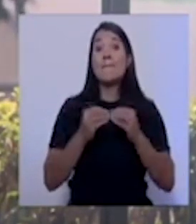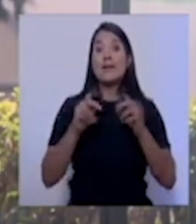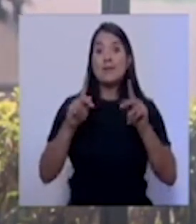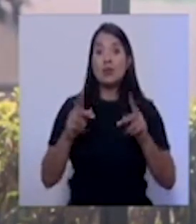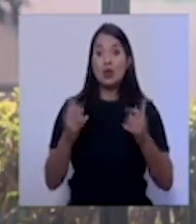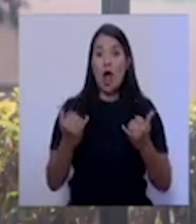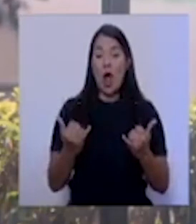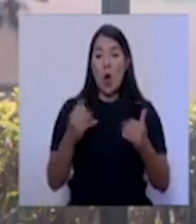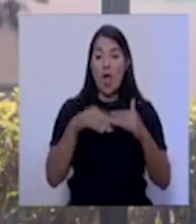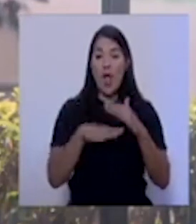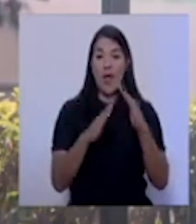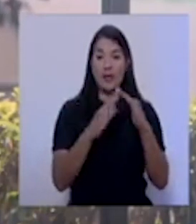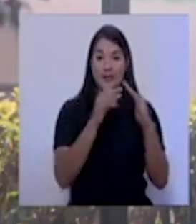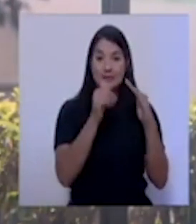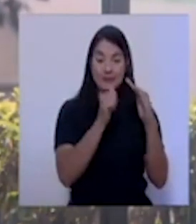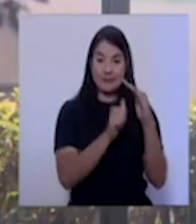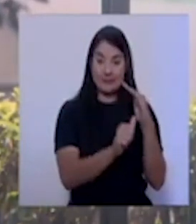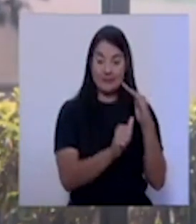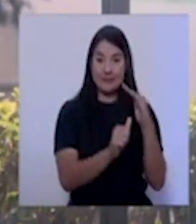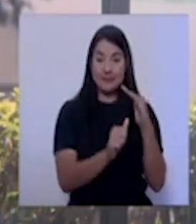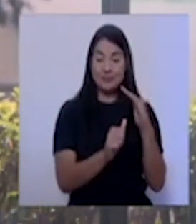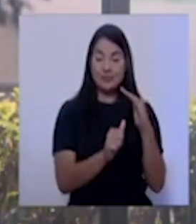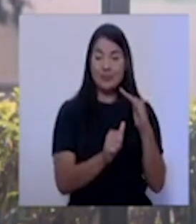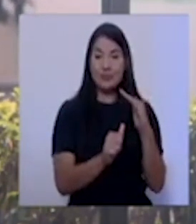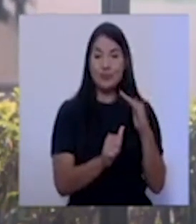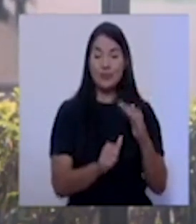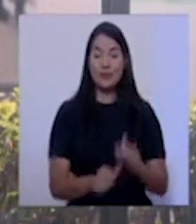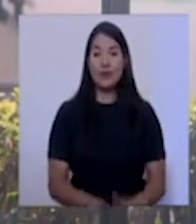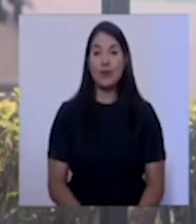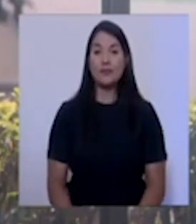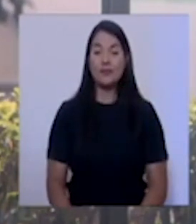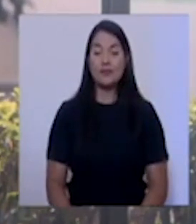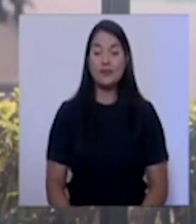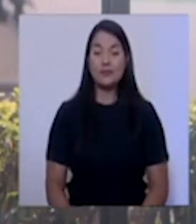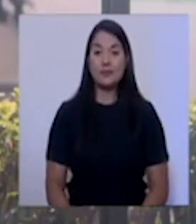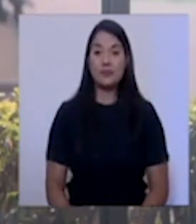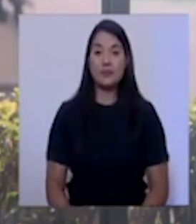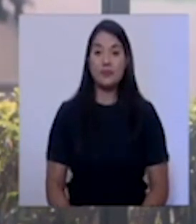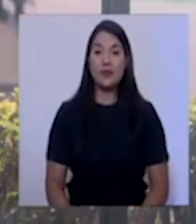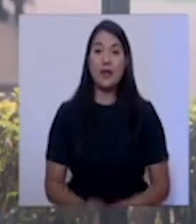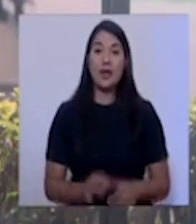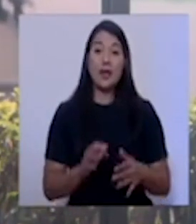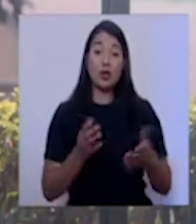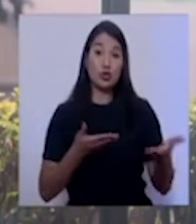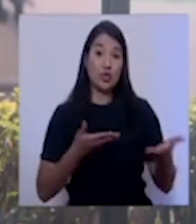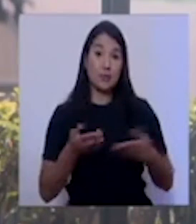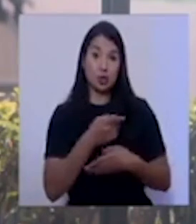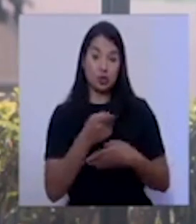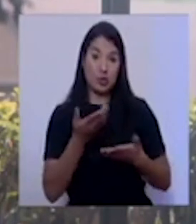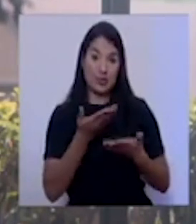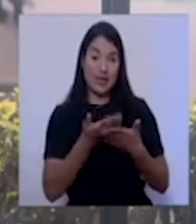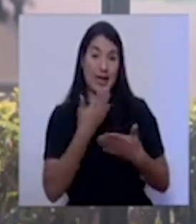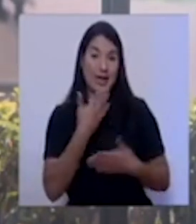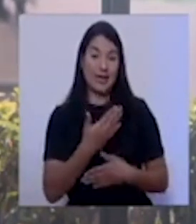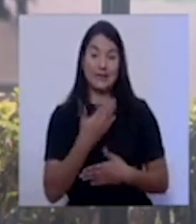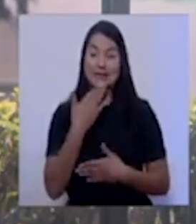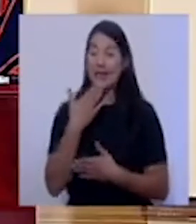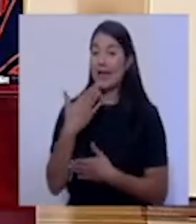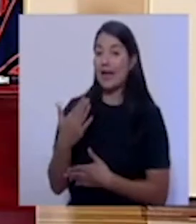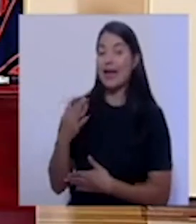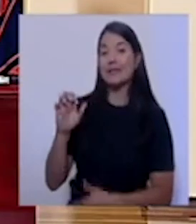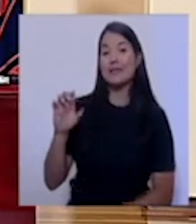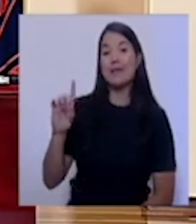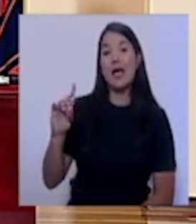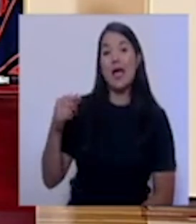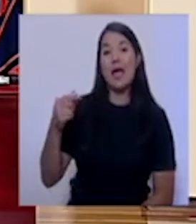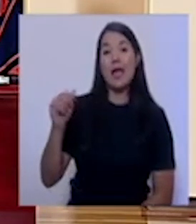esos pacientes o usuarios de los servicios de ustedes? Muchas gracias. Muchas gracias, don Edgar.